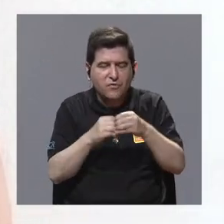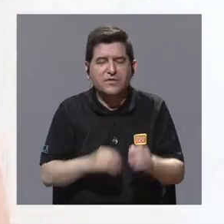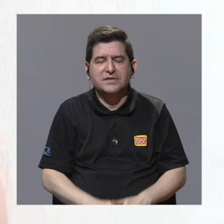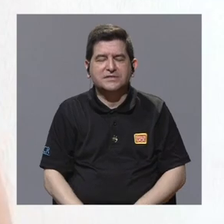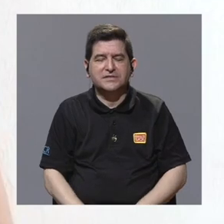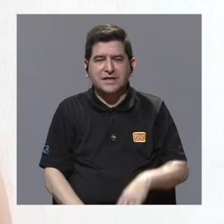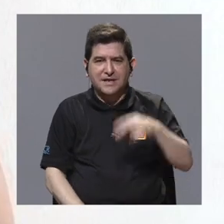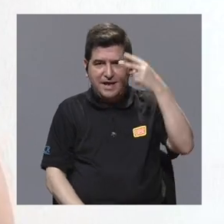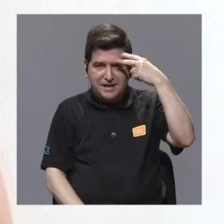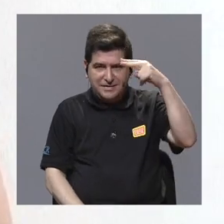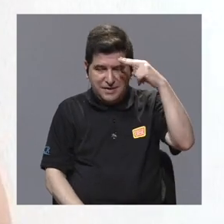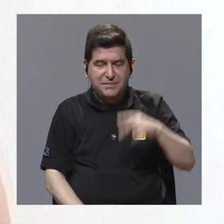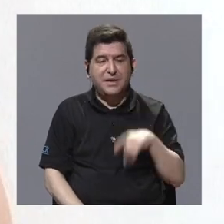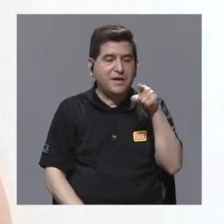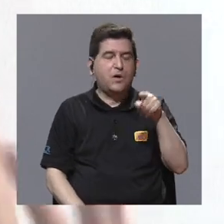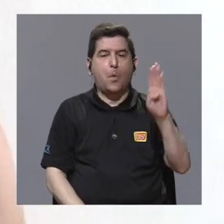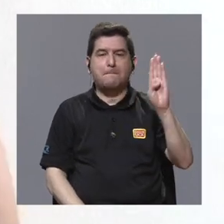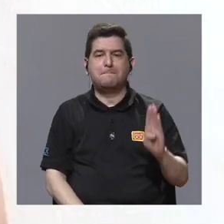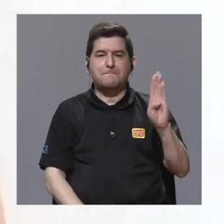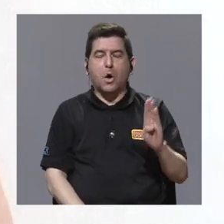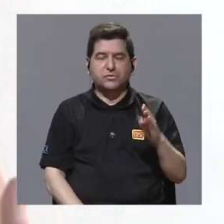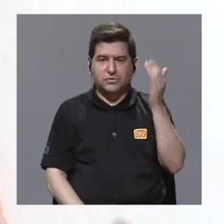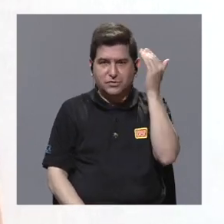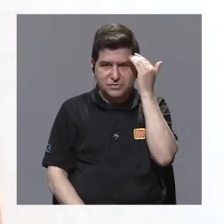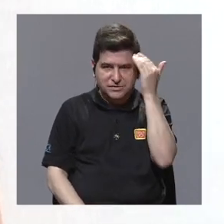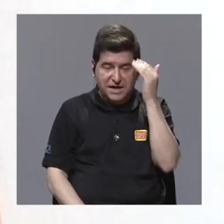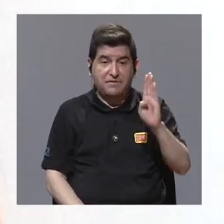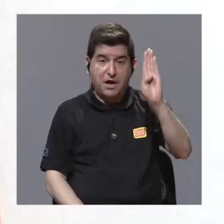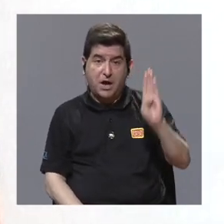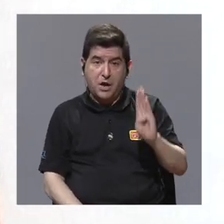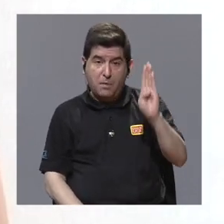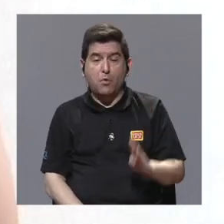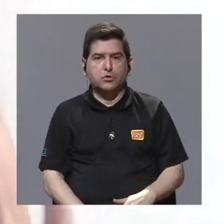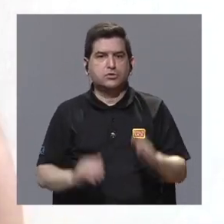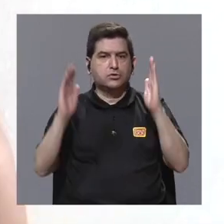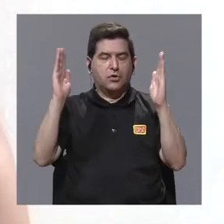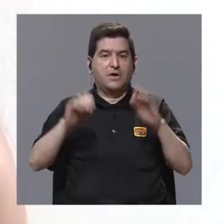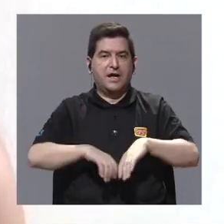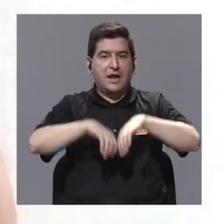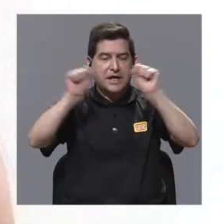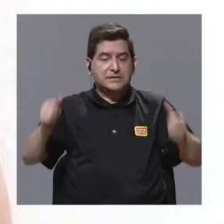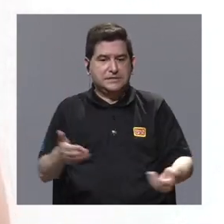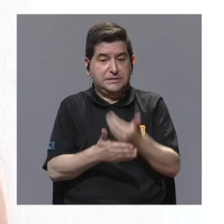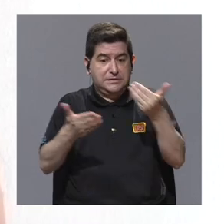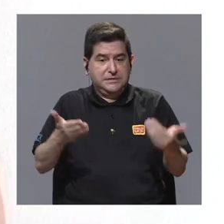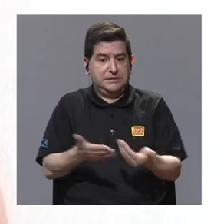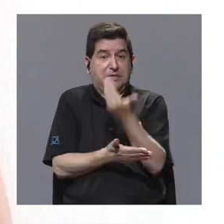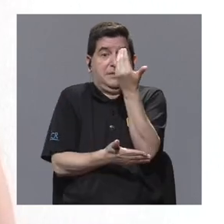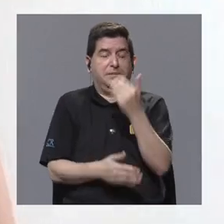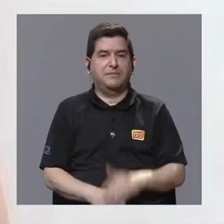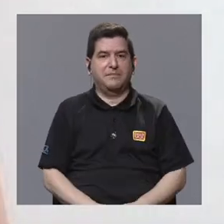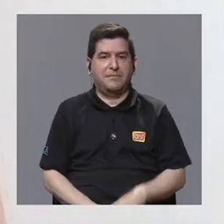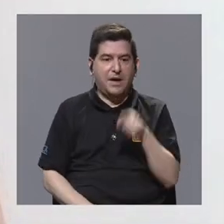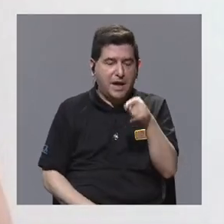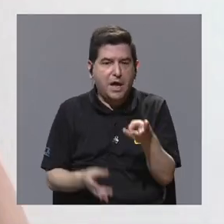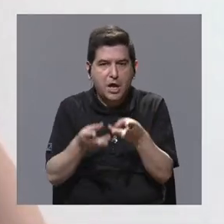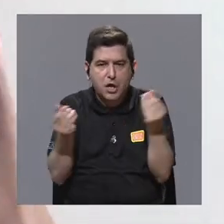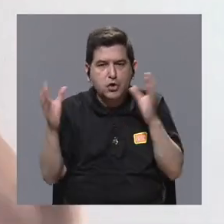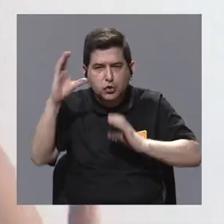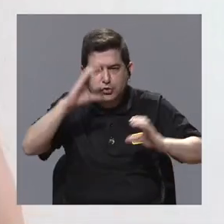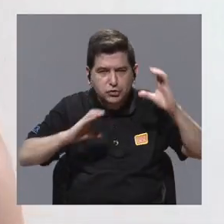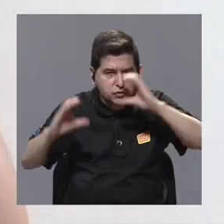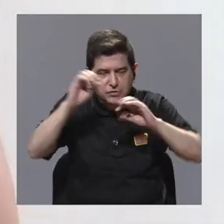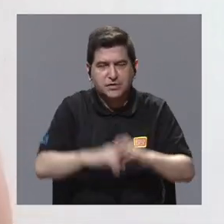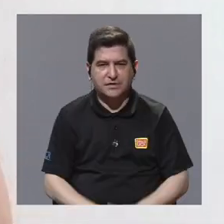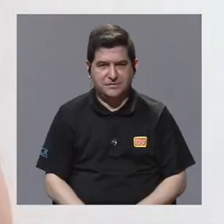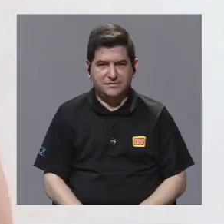mexicano en Boston. Y estando en Estados Unidos, todos sabemos bien que Boston es un gran ecosistema de innovación en términos